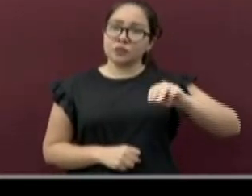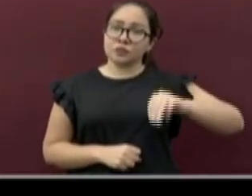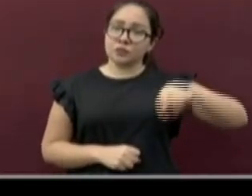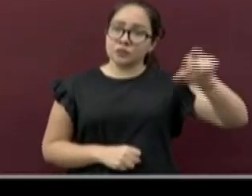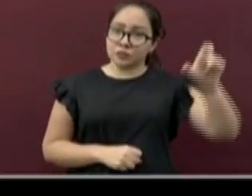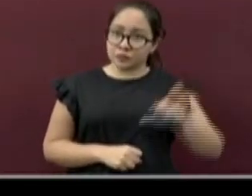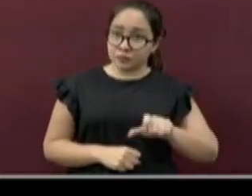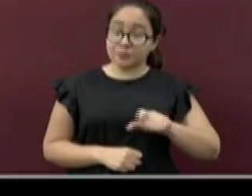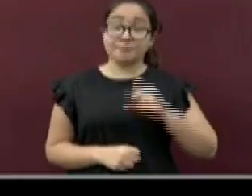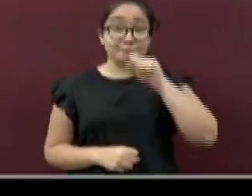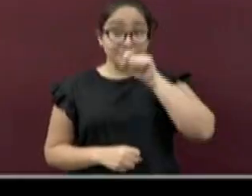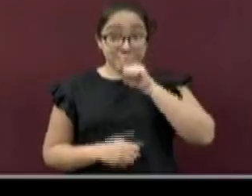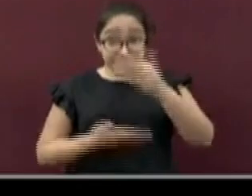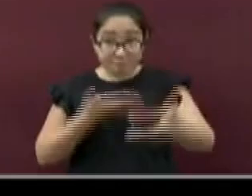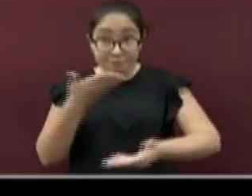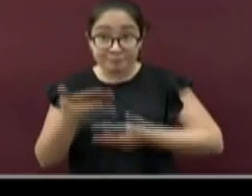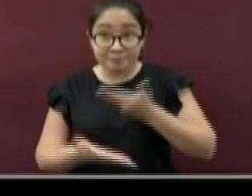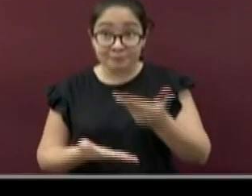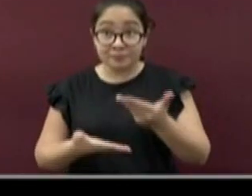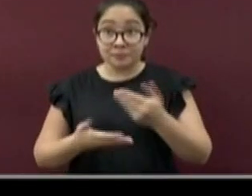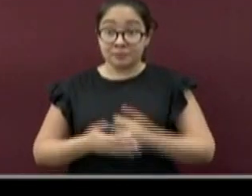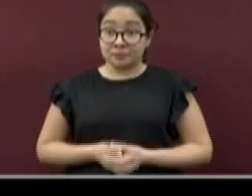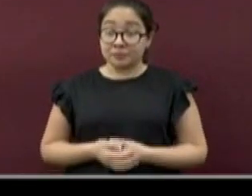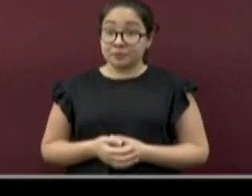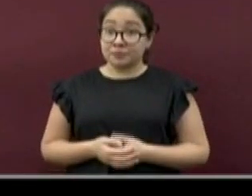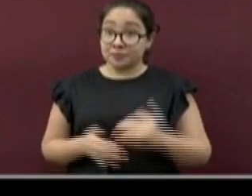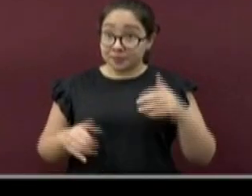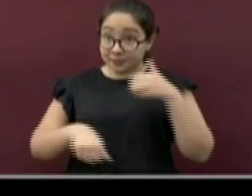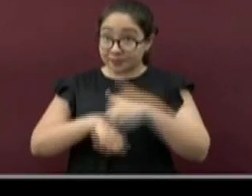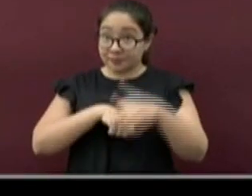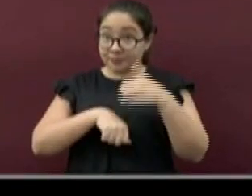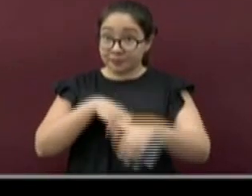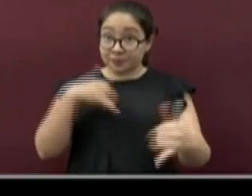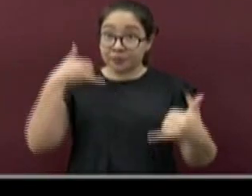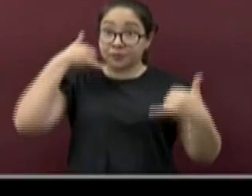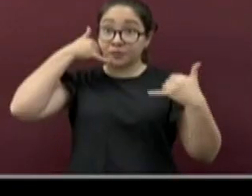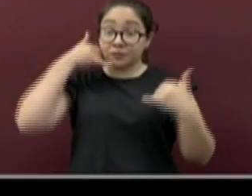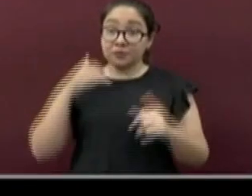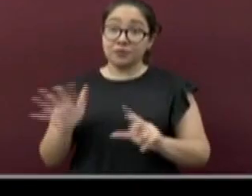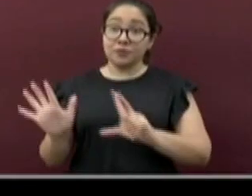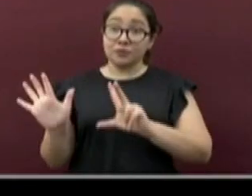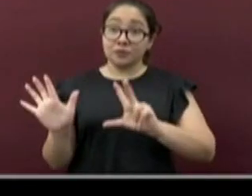está a su disposición el teléfono 800